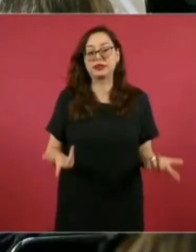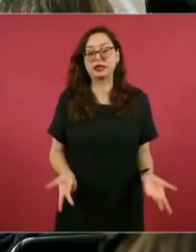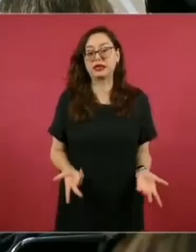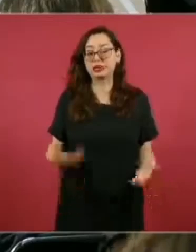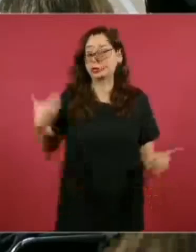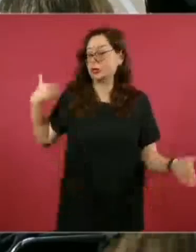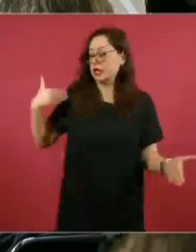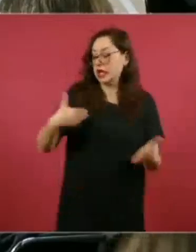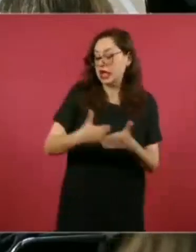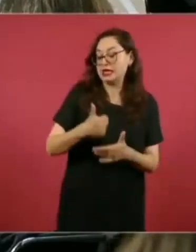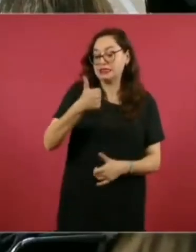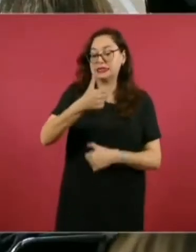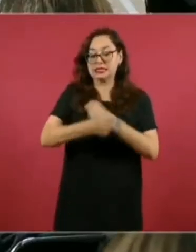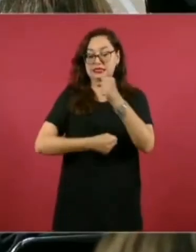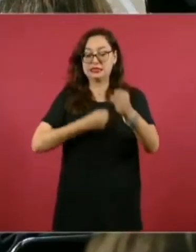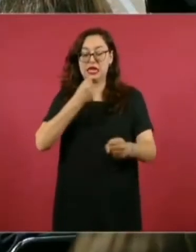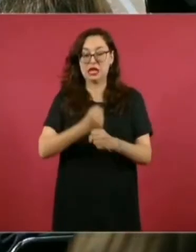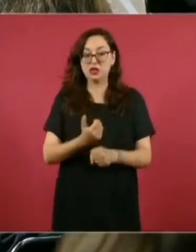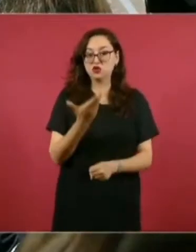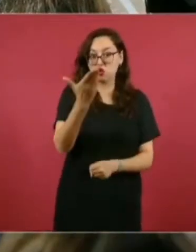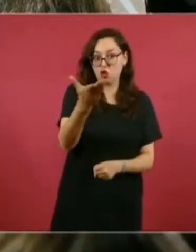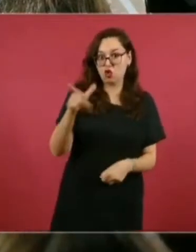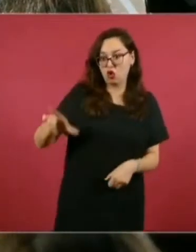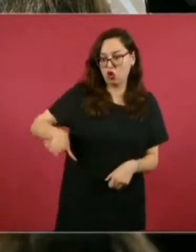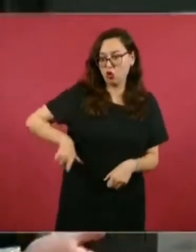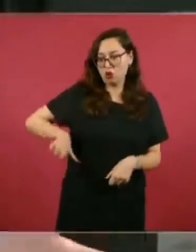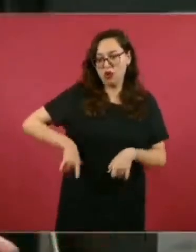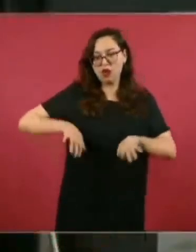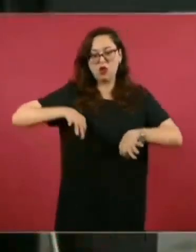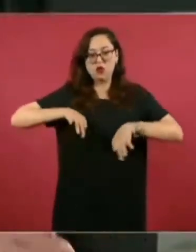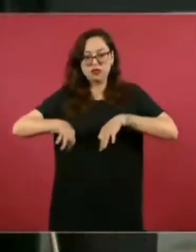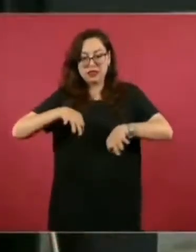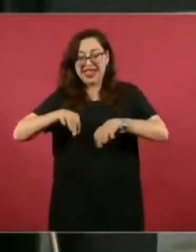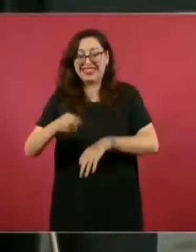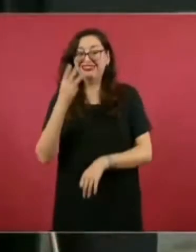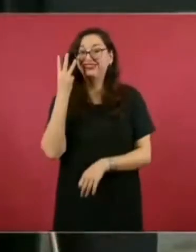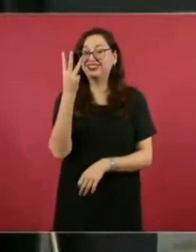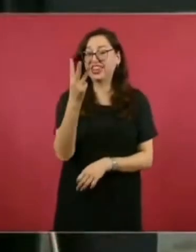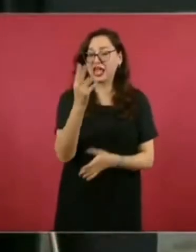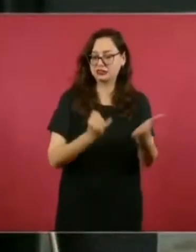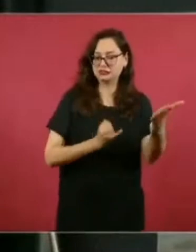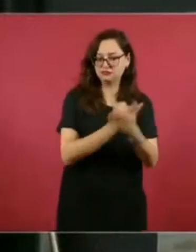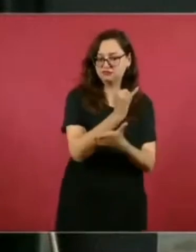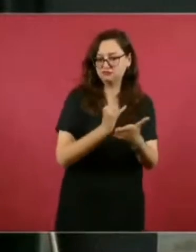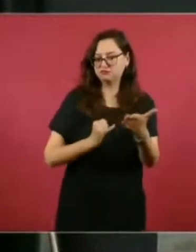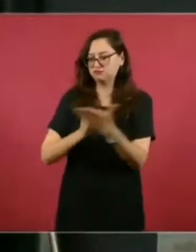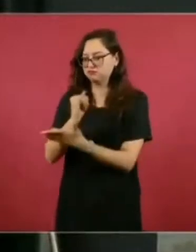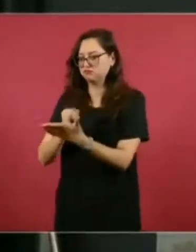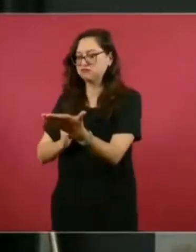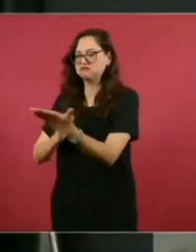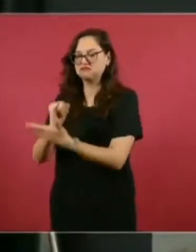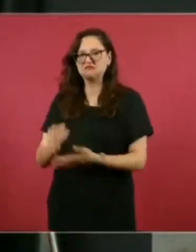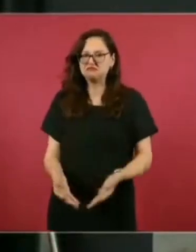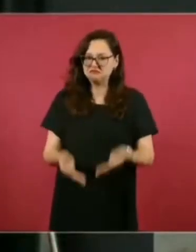decisiones o tres de las mejores decisiones que durante este periodo en el que usted estuvo al frente